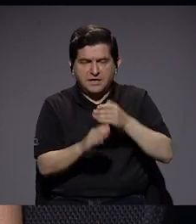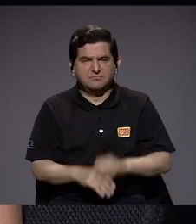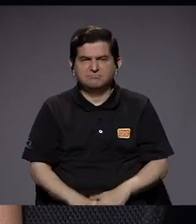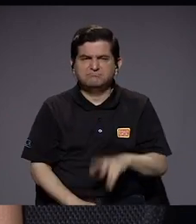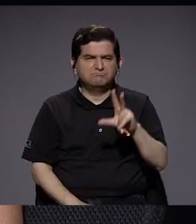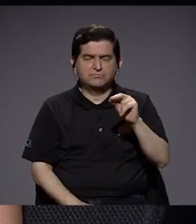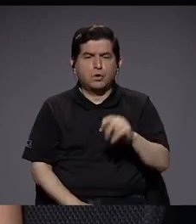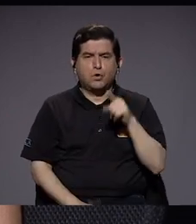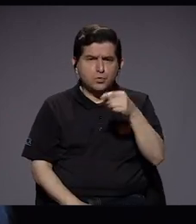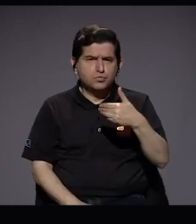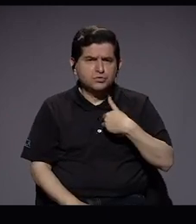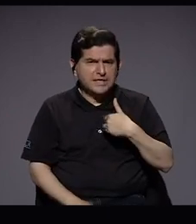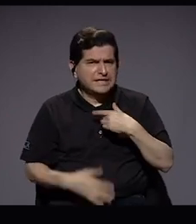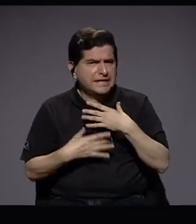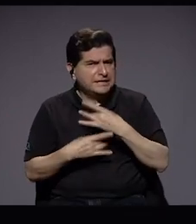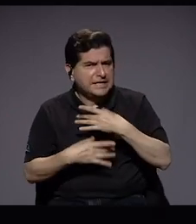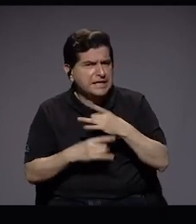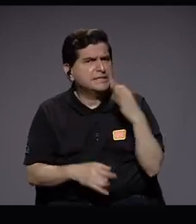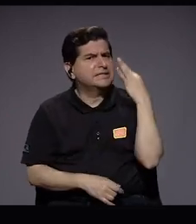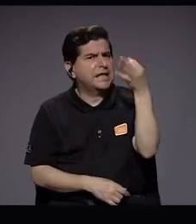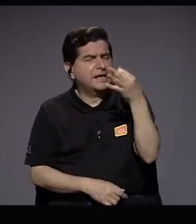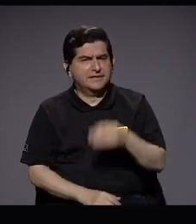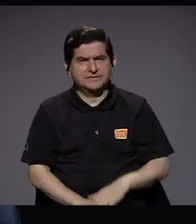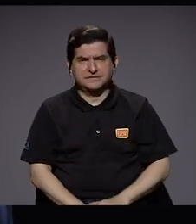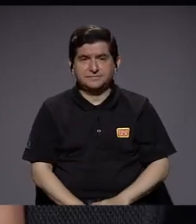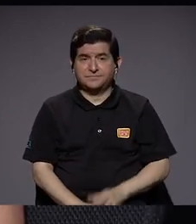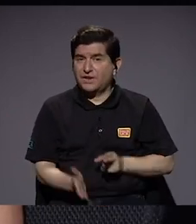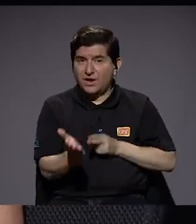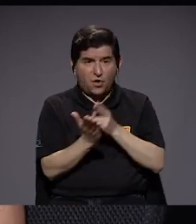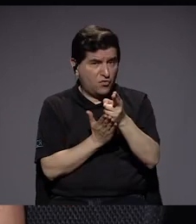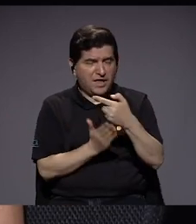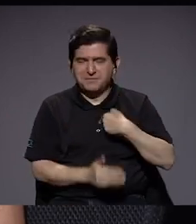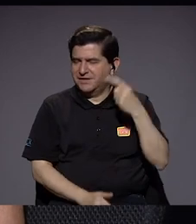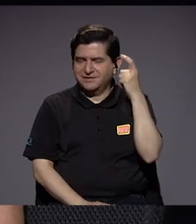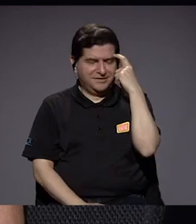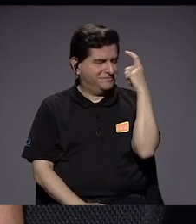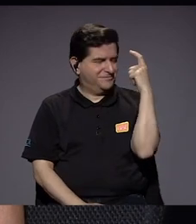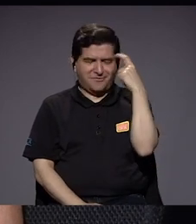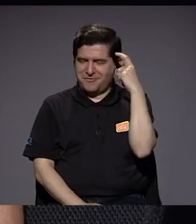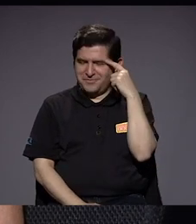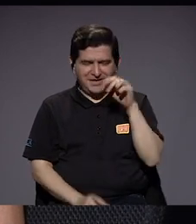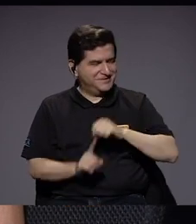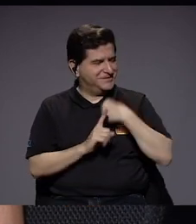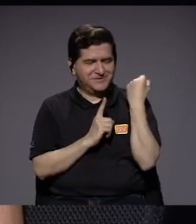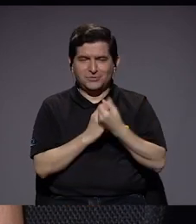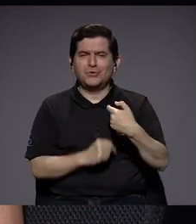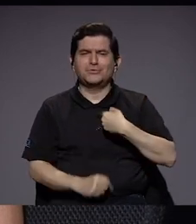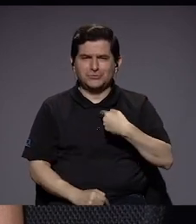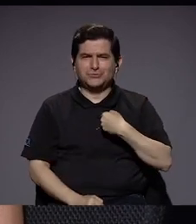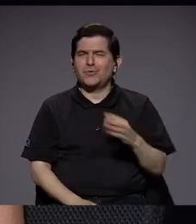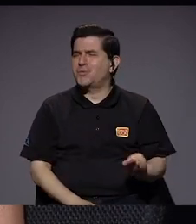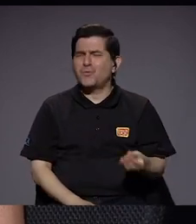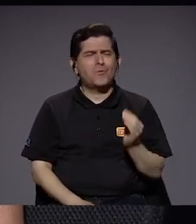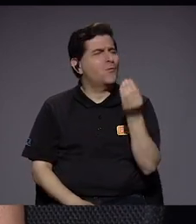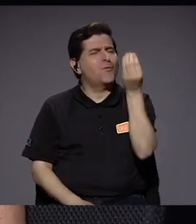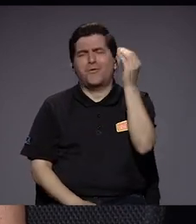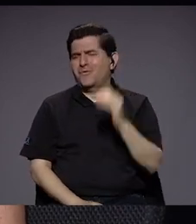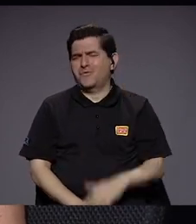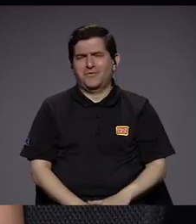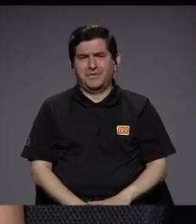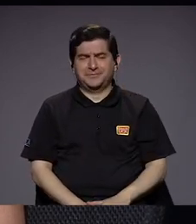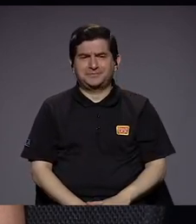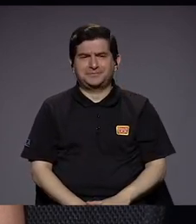todavía no... ¿Usted tiene algún interés en el futuro, doña Carolina? Honestamente no estoy pensando en eso. Creo que soy bastante joven.